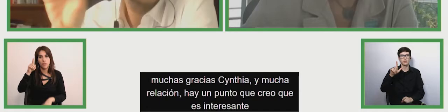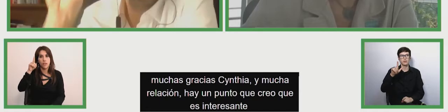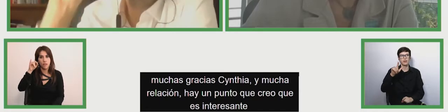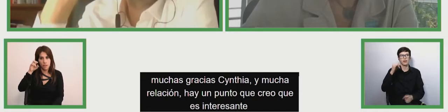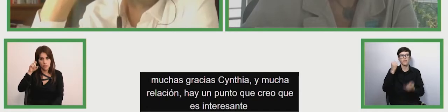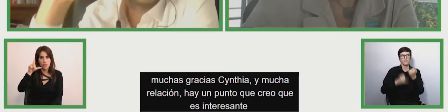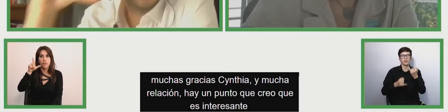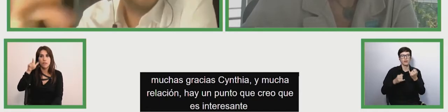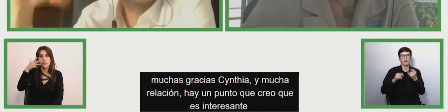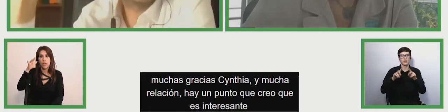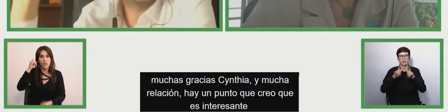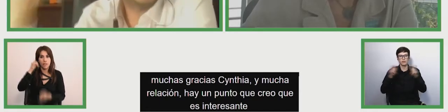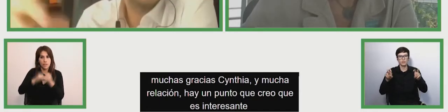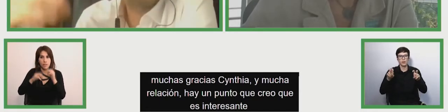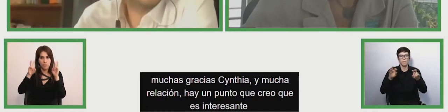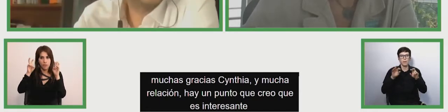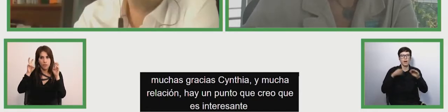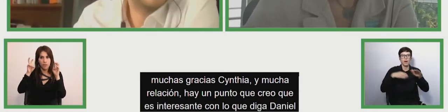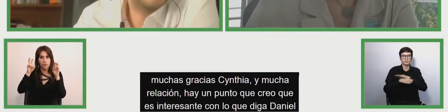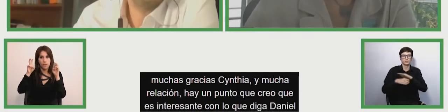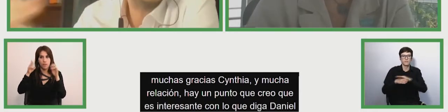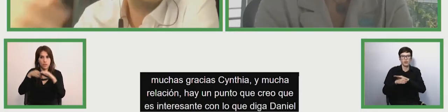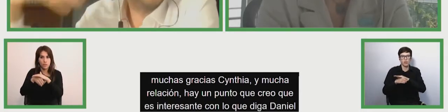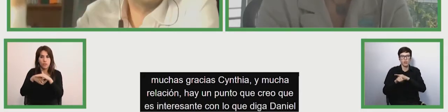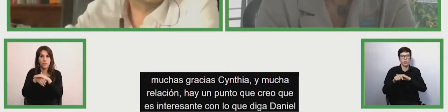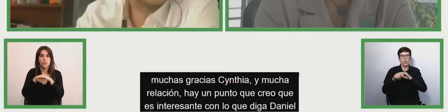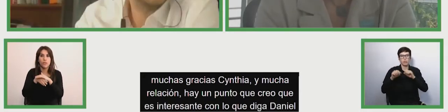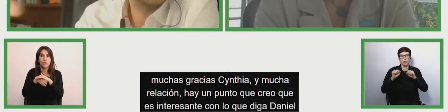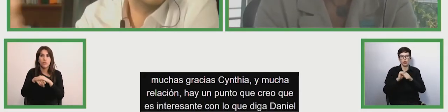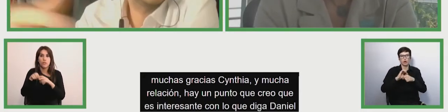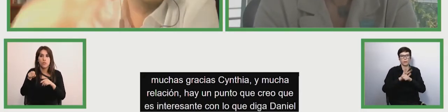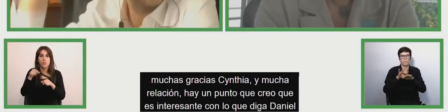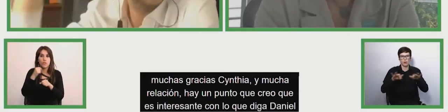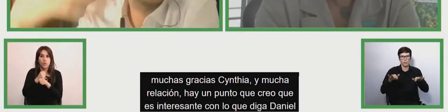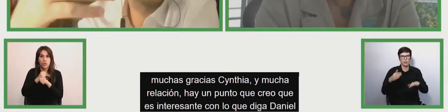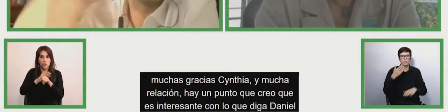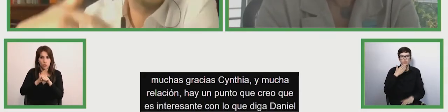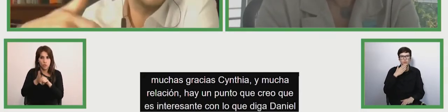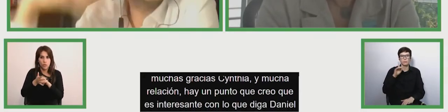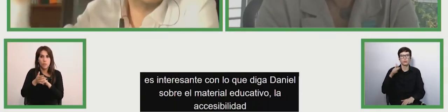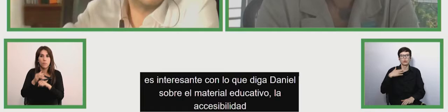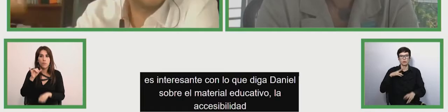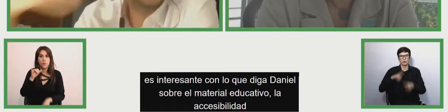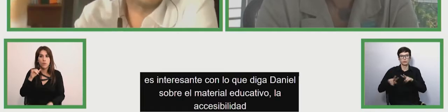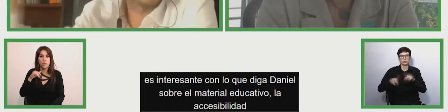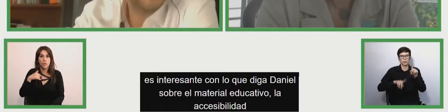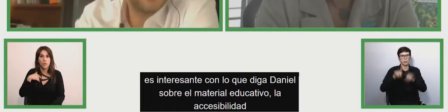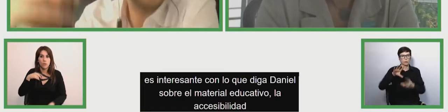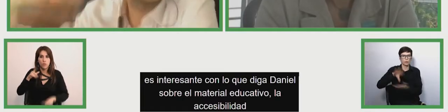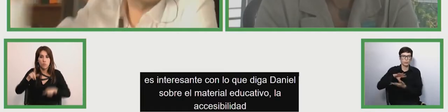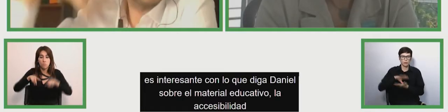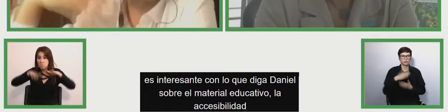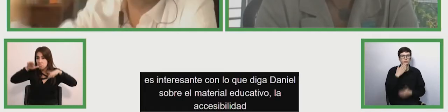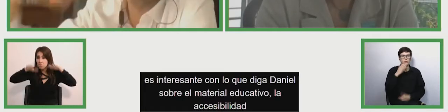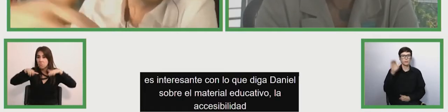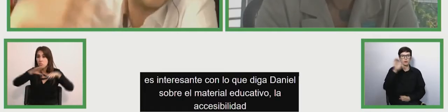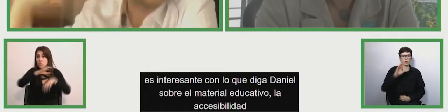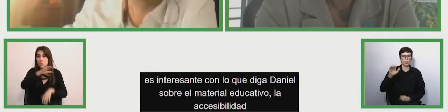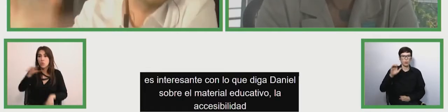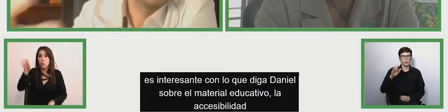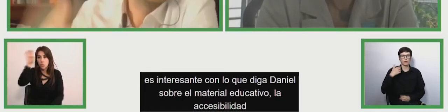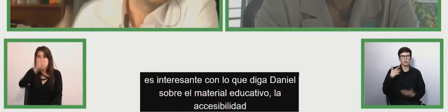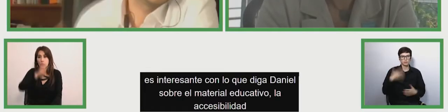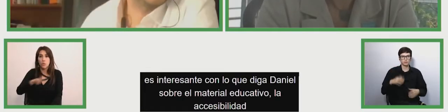educativo, la accesibilidad en esta fase de pandemia, también lo que se está realizando. Has mencionado algunos países, también en Ecuador a través del proyecto estamos